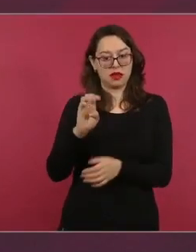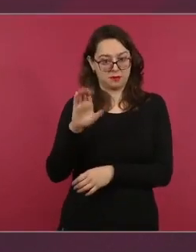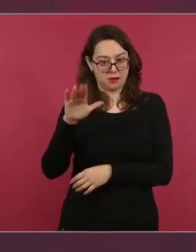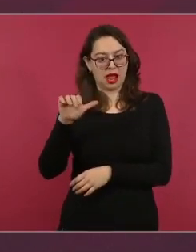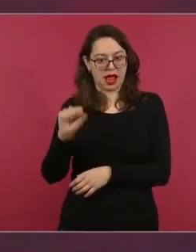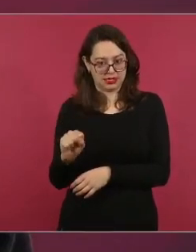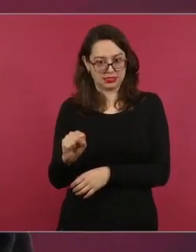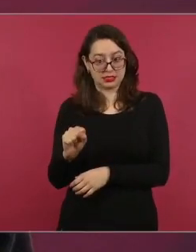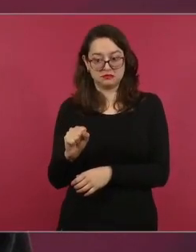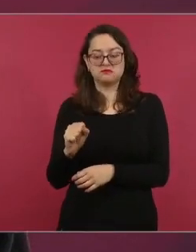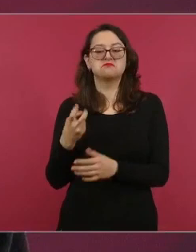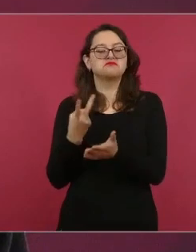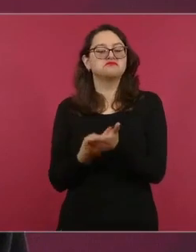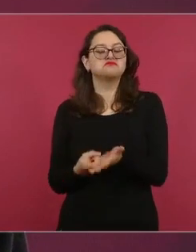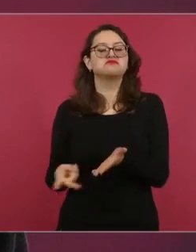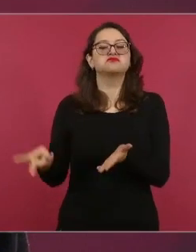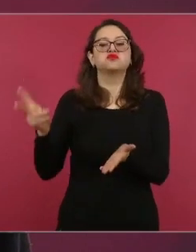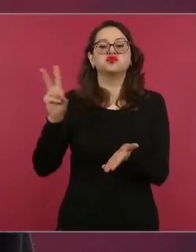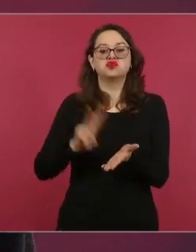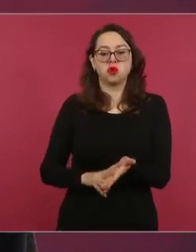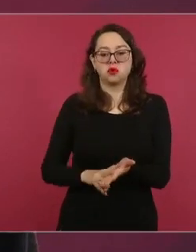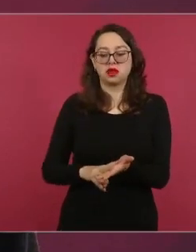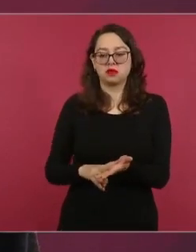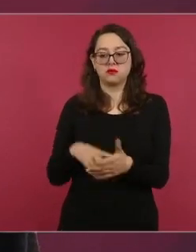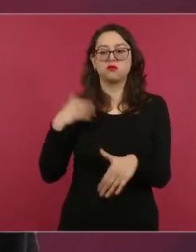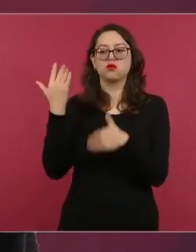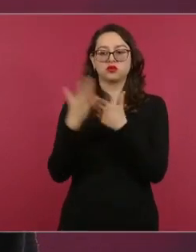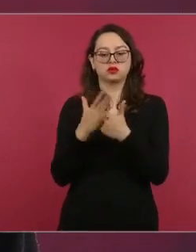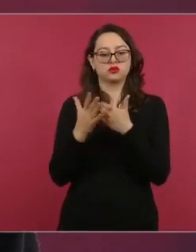de inmediato.